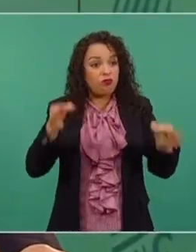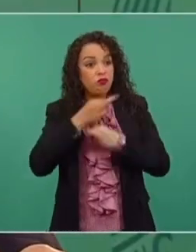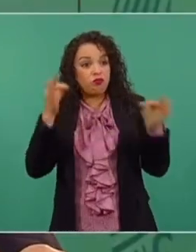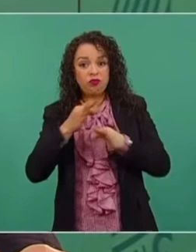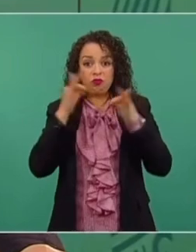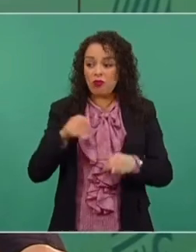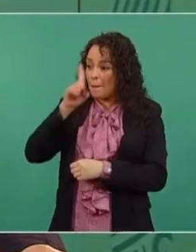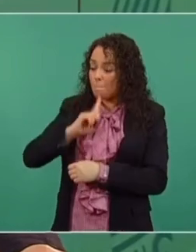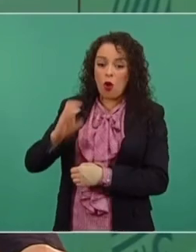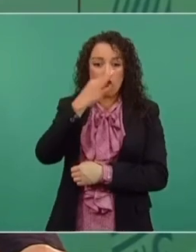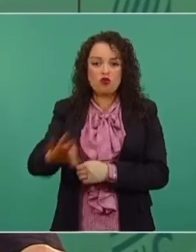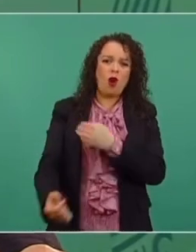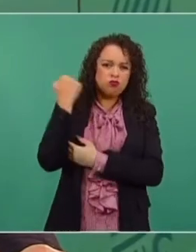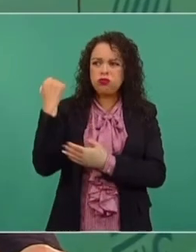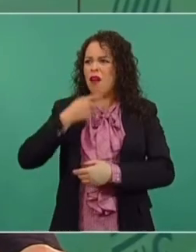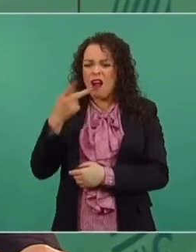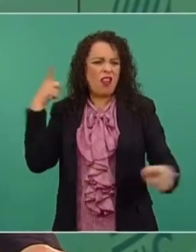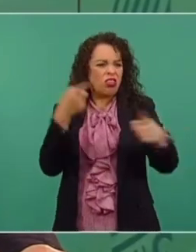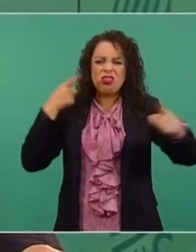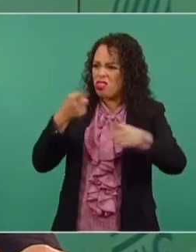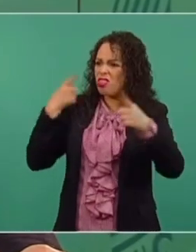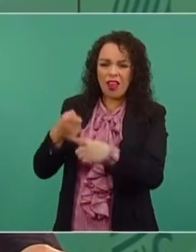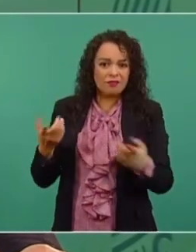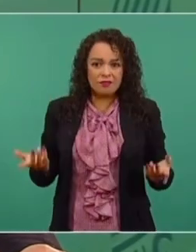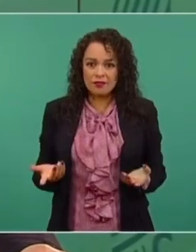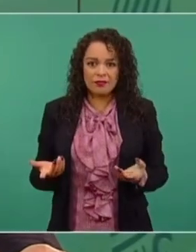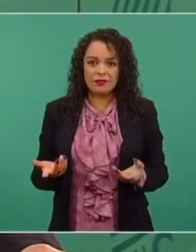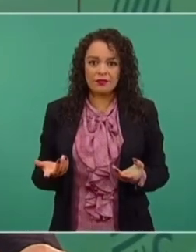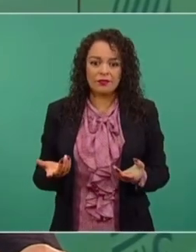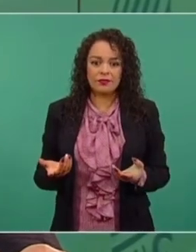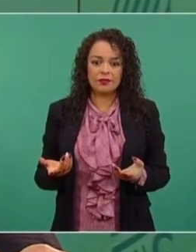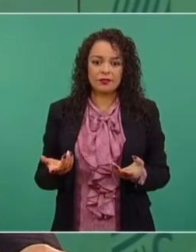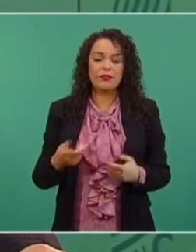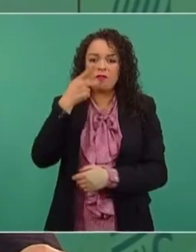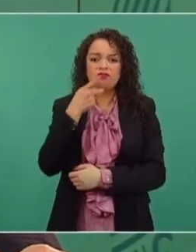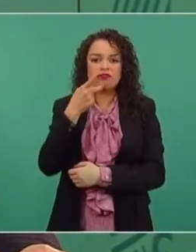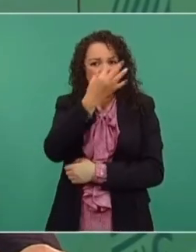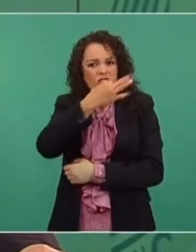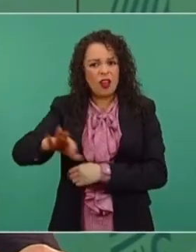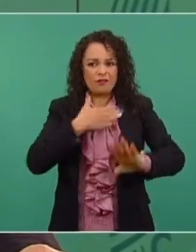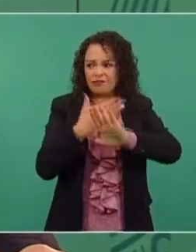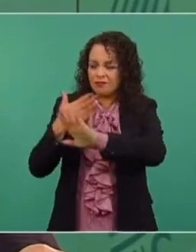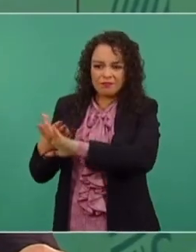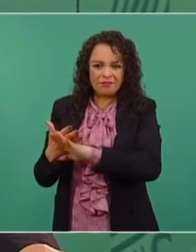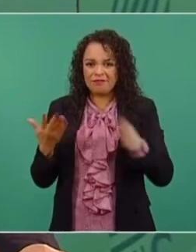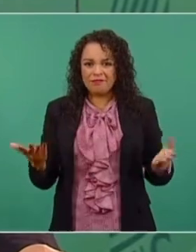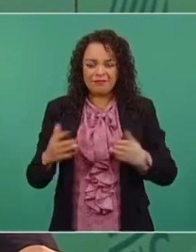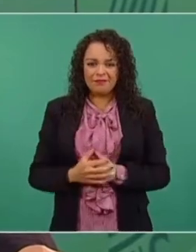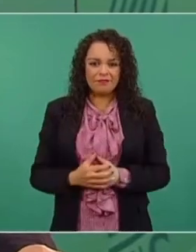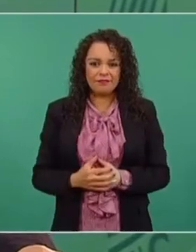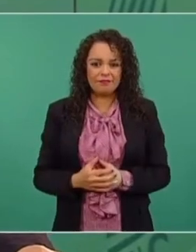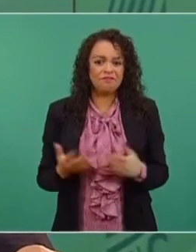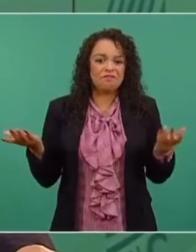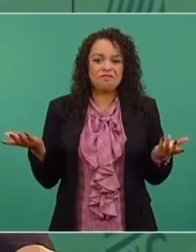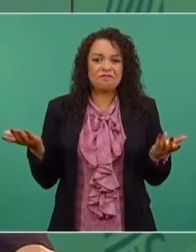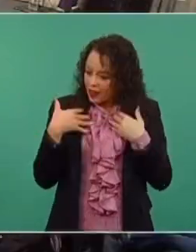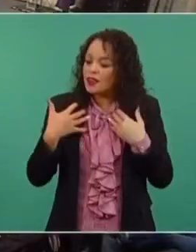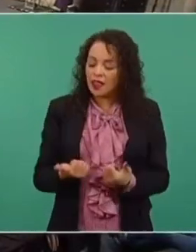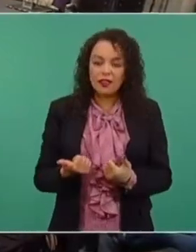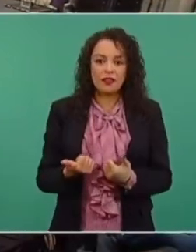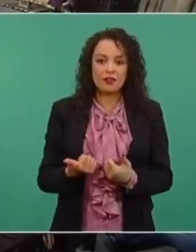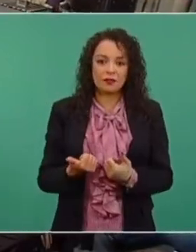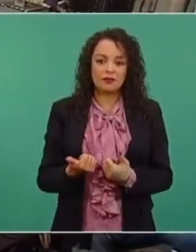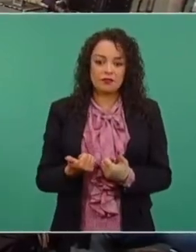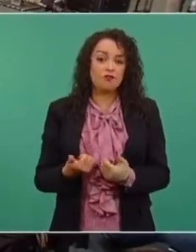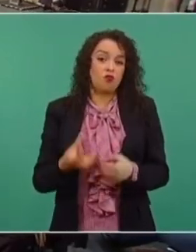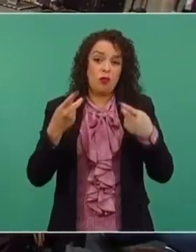mienta a madre, el que insulta, el que utiliza lenguaje violento, no prospera. Se